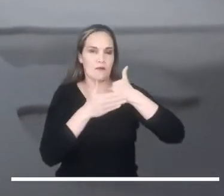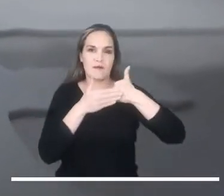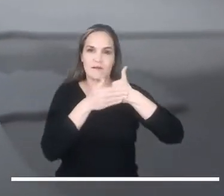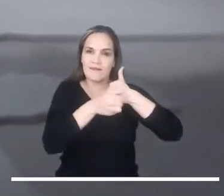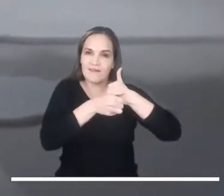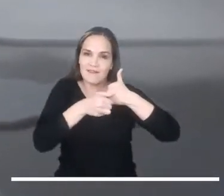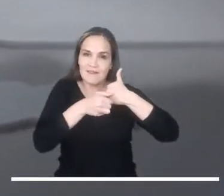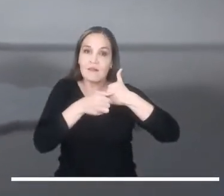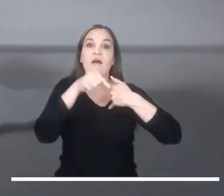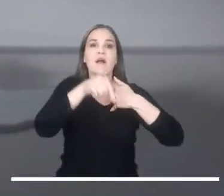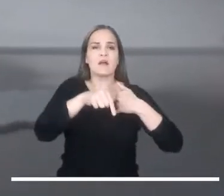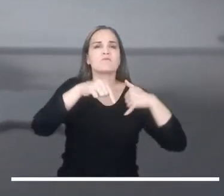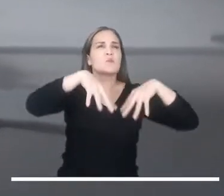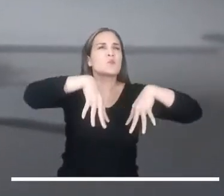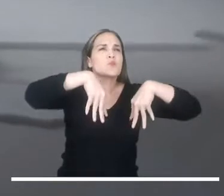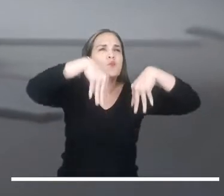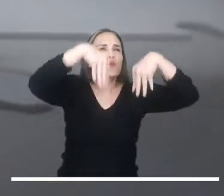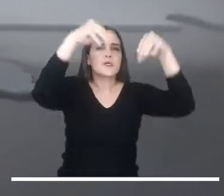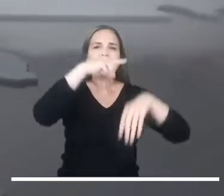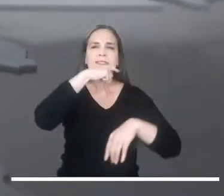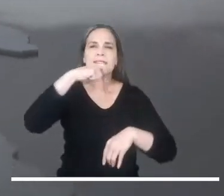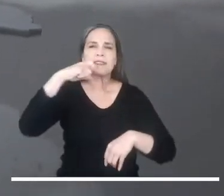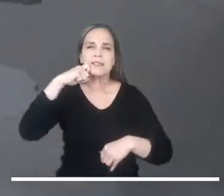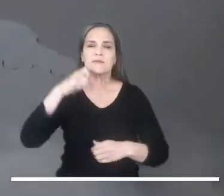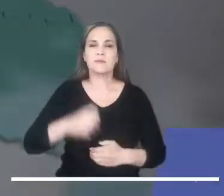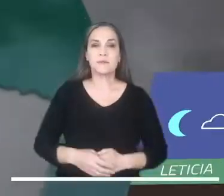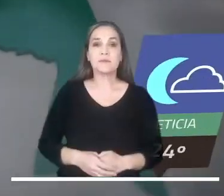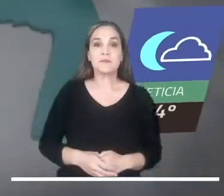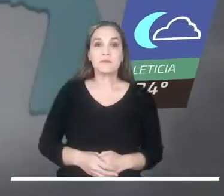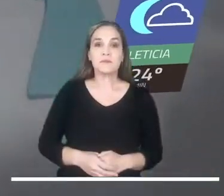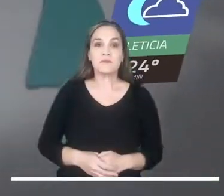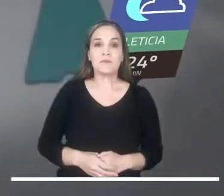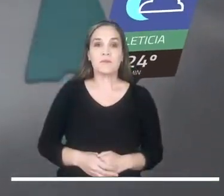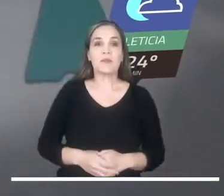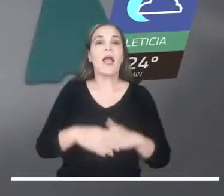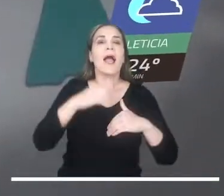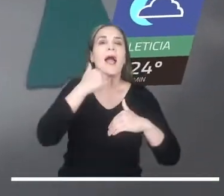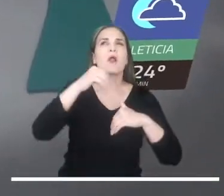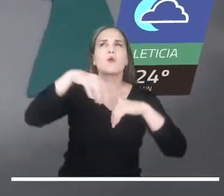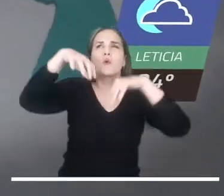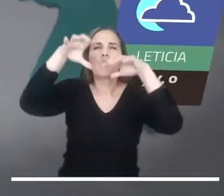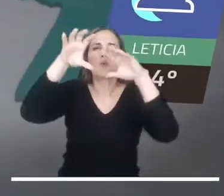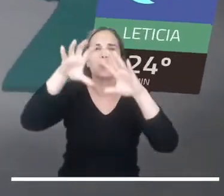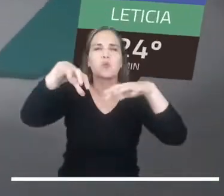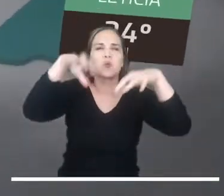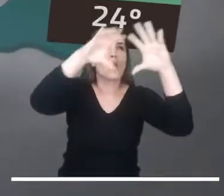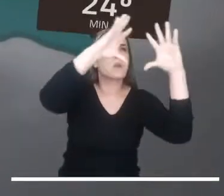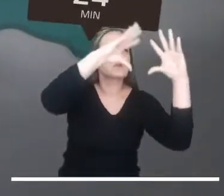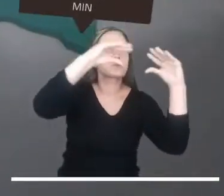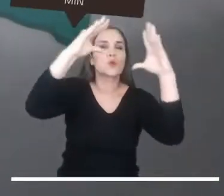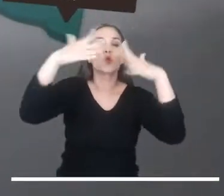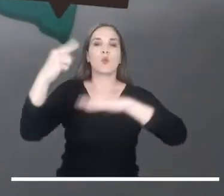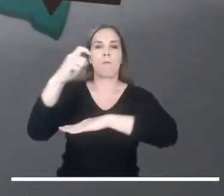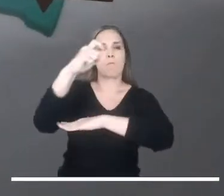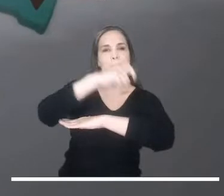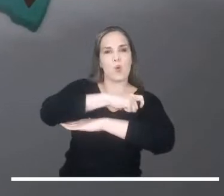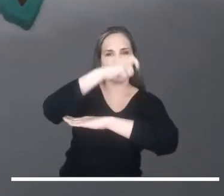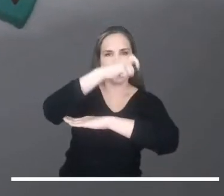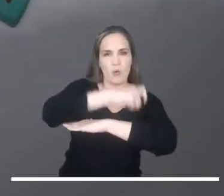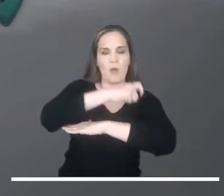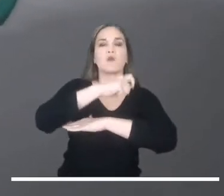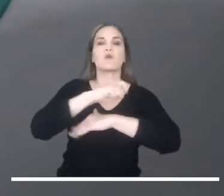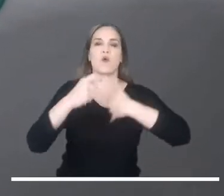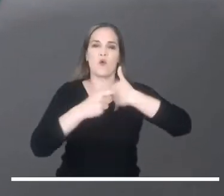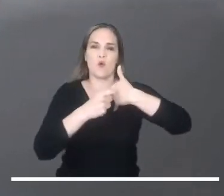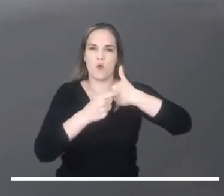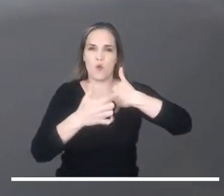Orinoquía, donde además se estiman condiciones secas durante la noche. Salvo por algunos chubascos y nubarrones en el